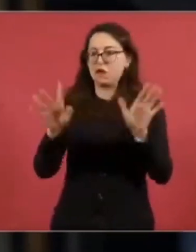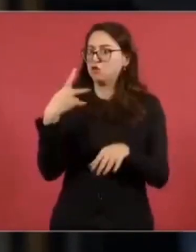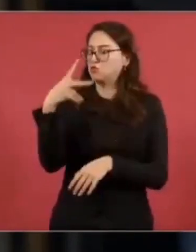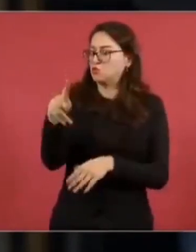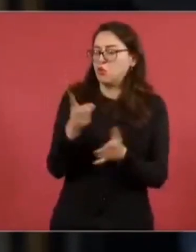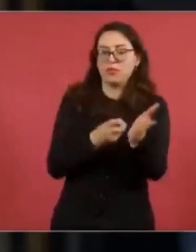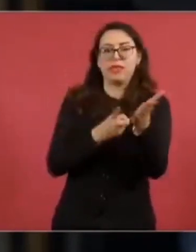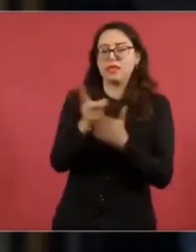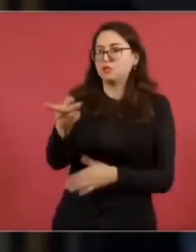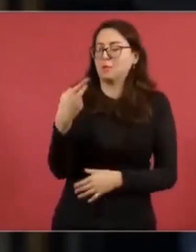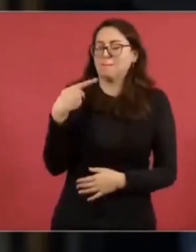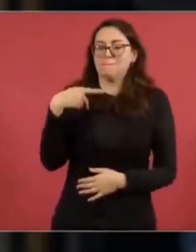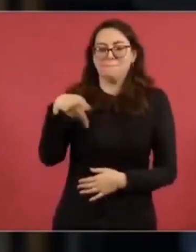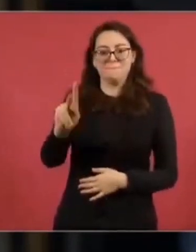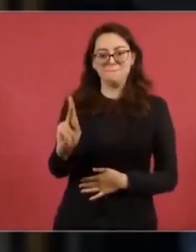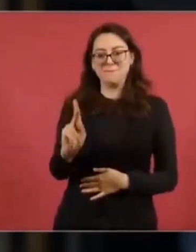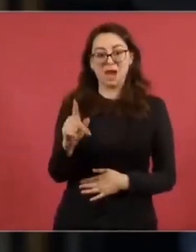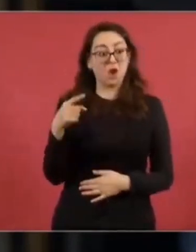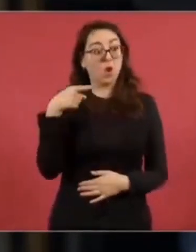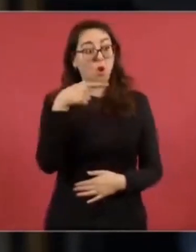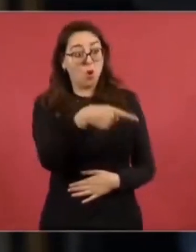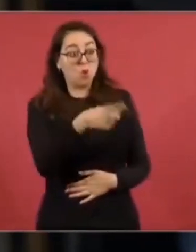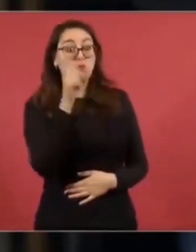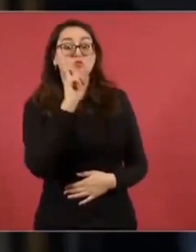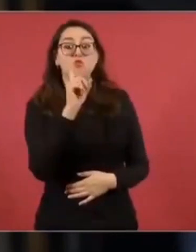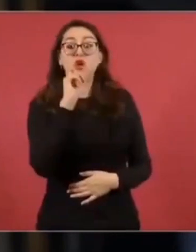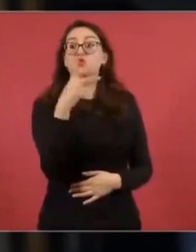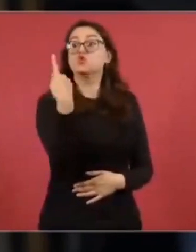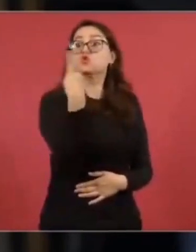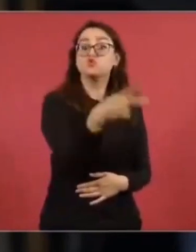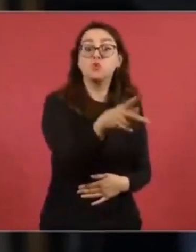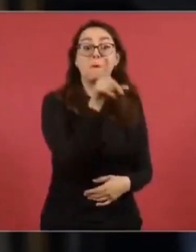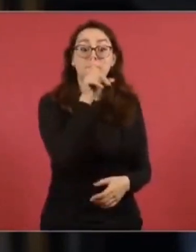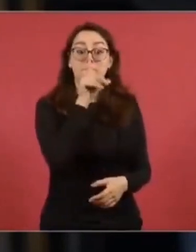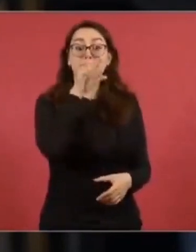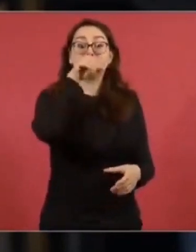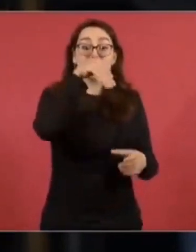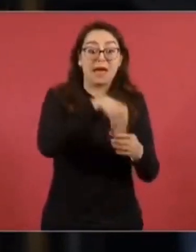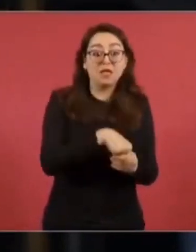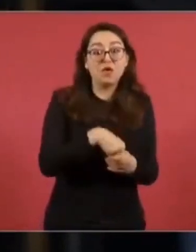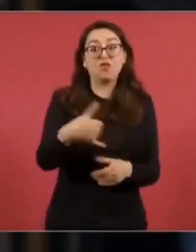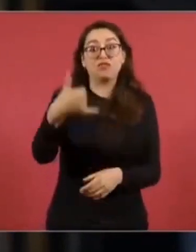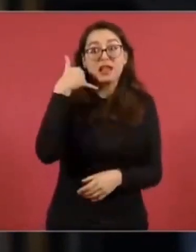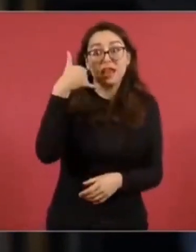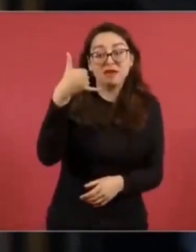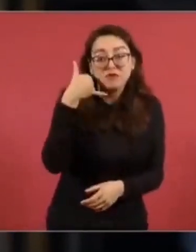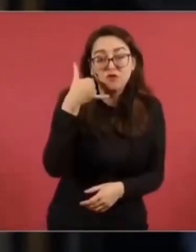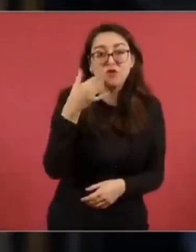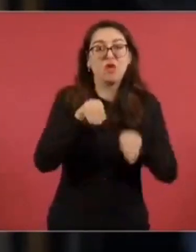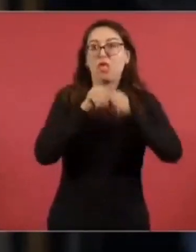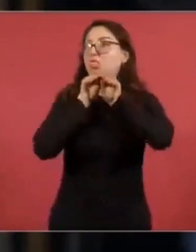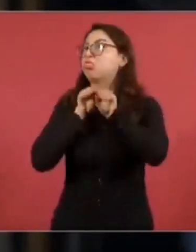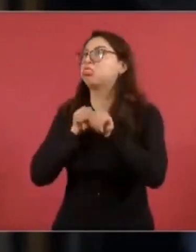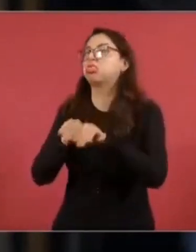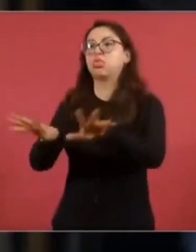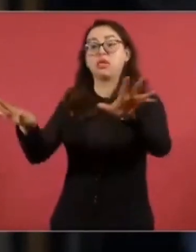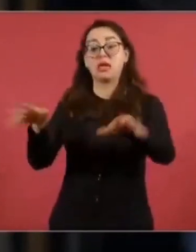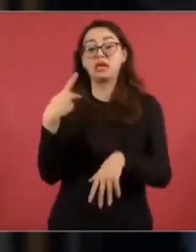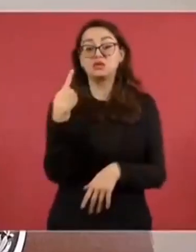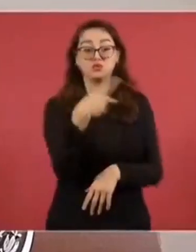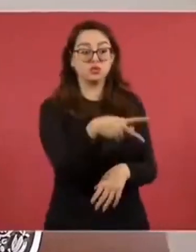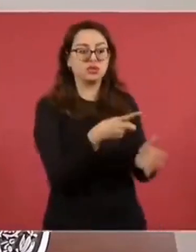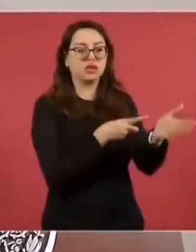así, pero el derecho de esa persona a mantener en privado su teléfono celular personal